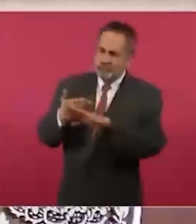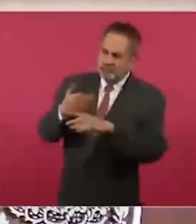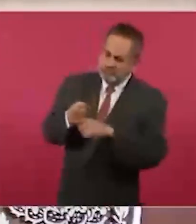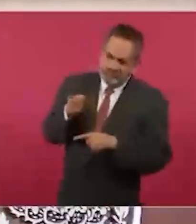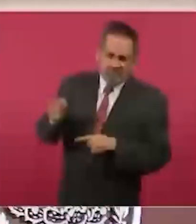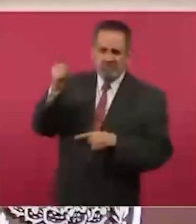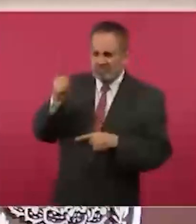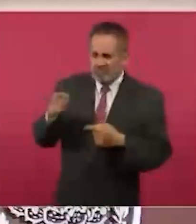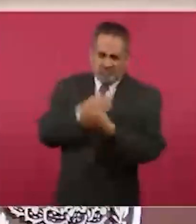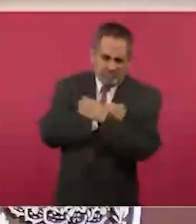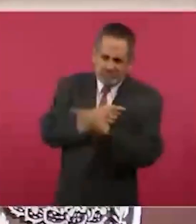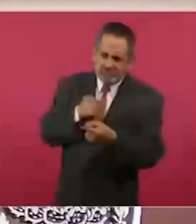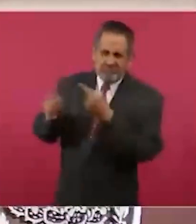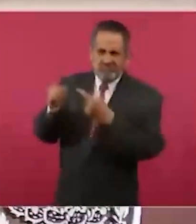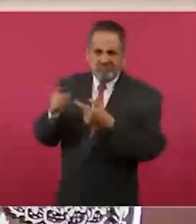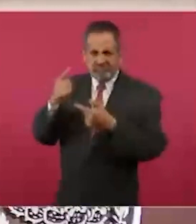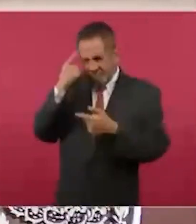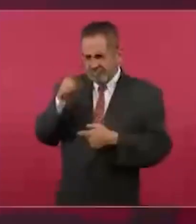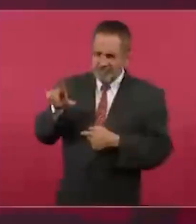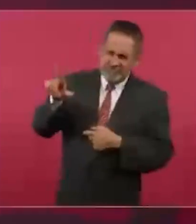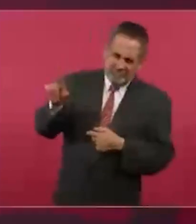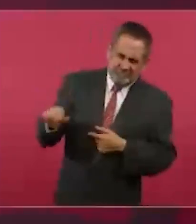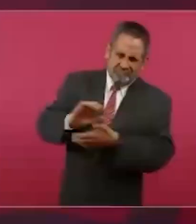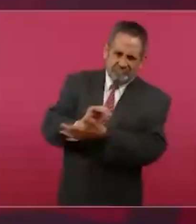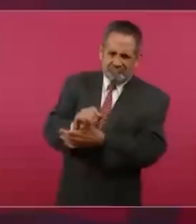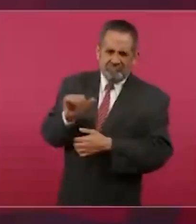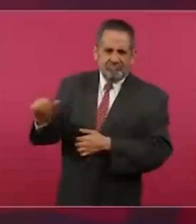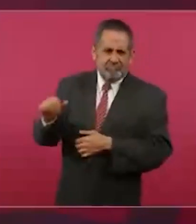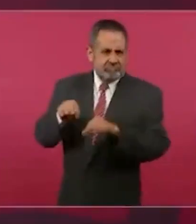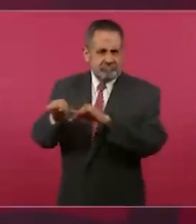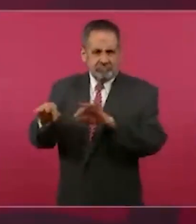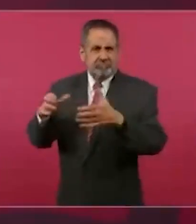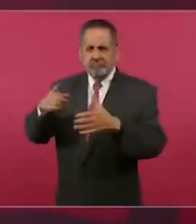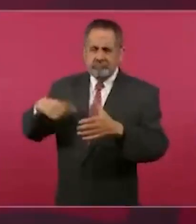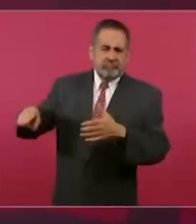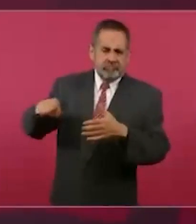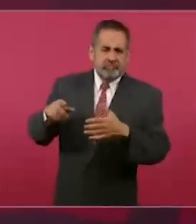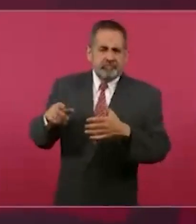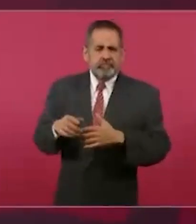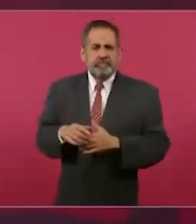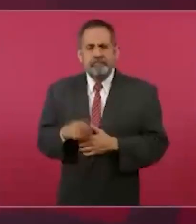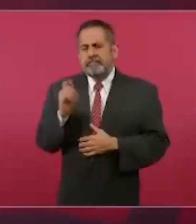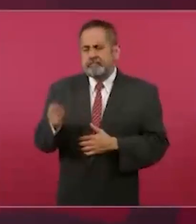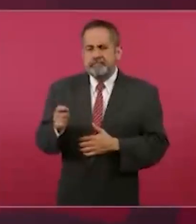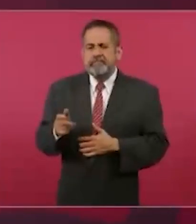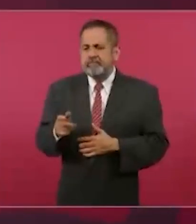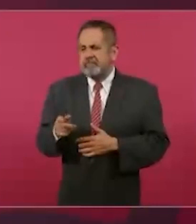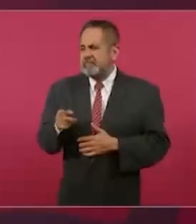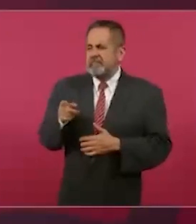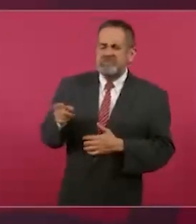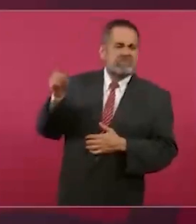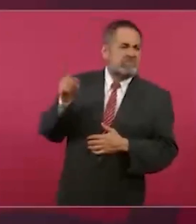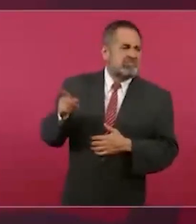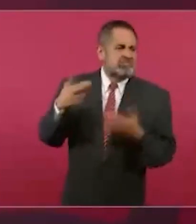presentó en la mañana de AMLO para informar que se realizará una jornada de actividades públicas en la comunidad, como parte del Programa de Prevención de